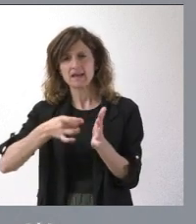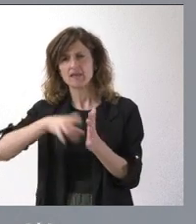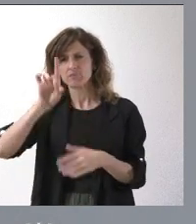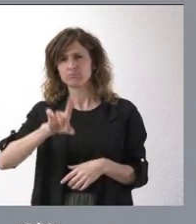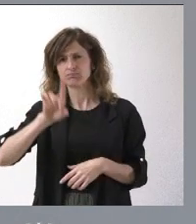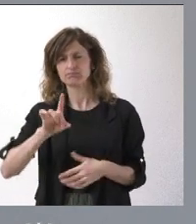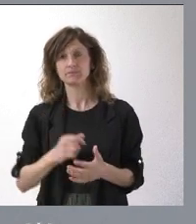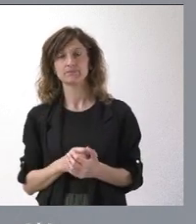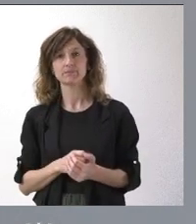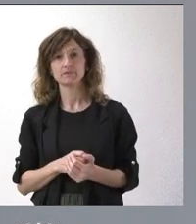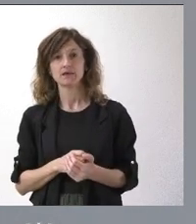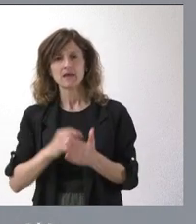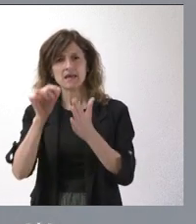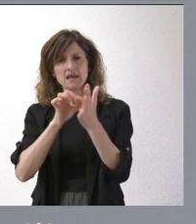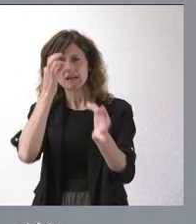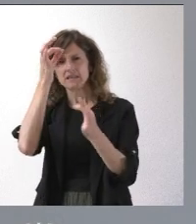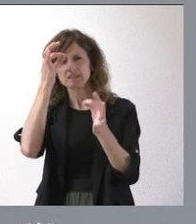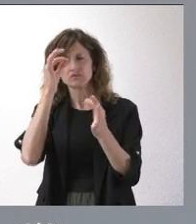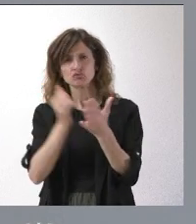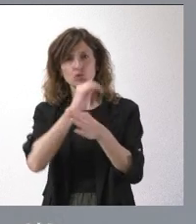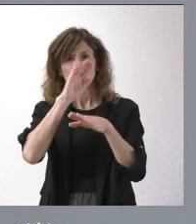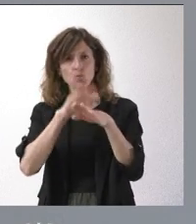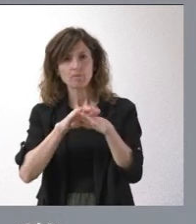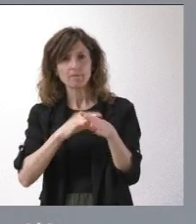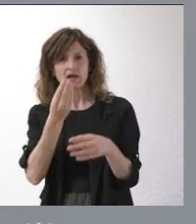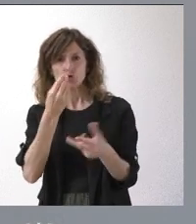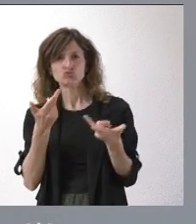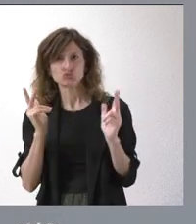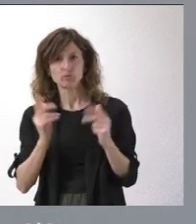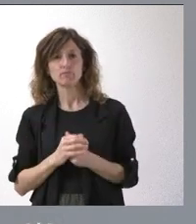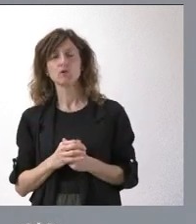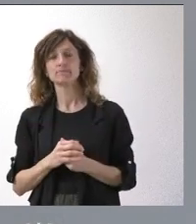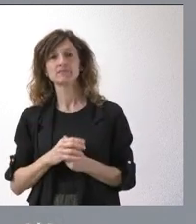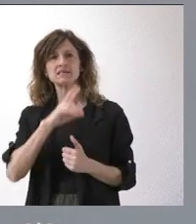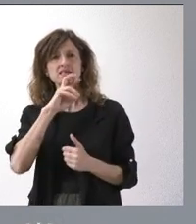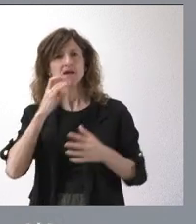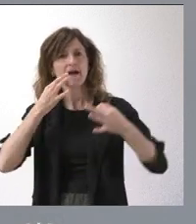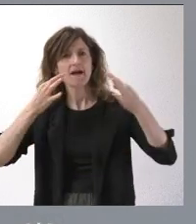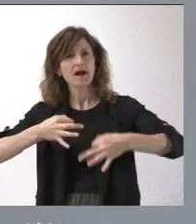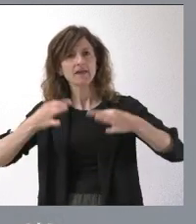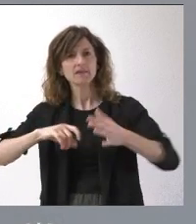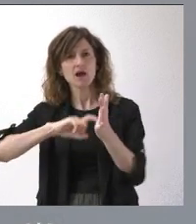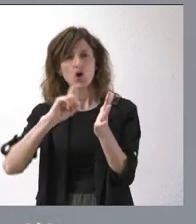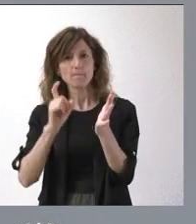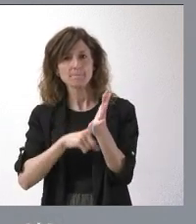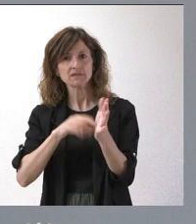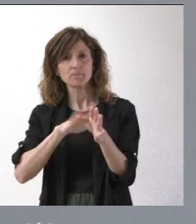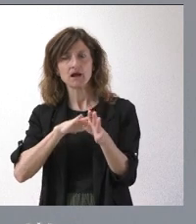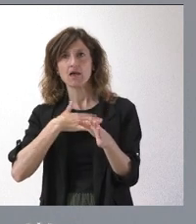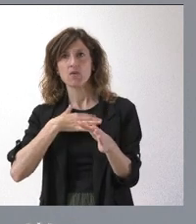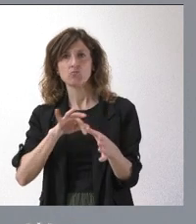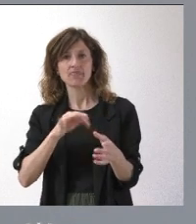cumplen todos los requisitos para el consumo y tienen todas las garantías para que estos puedan ser